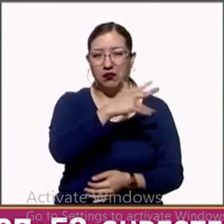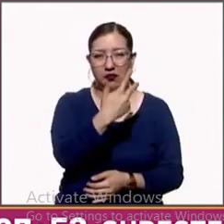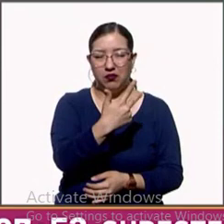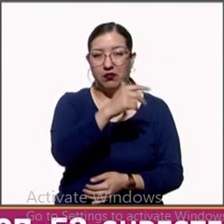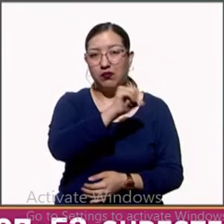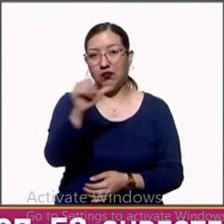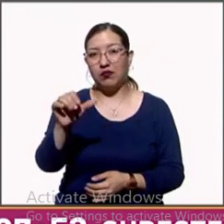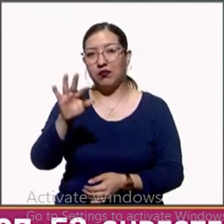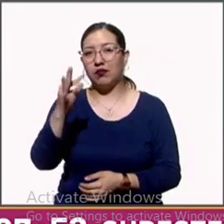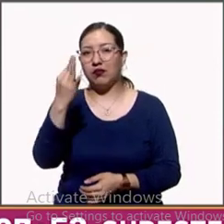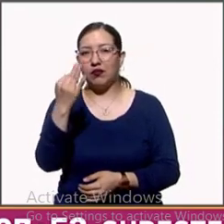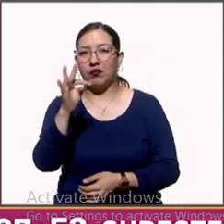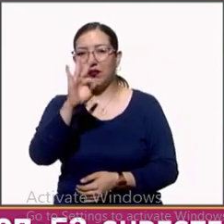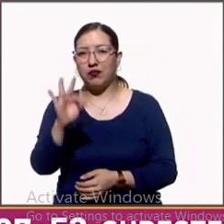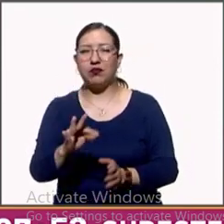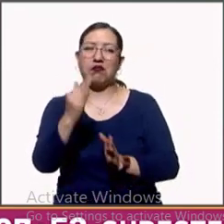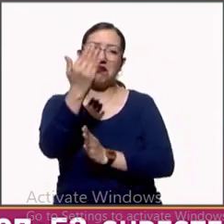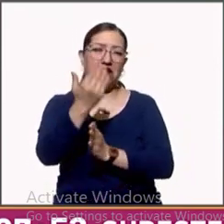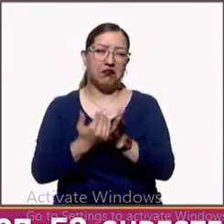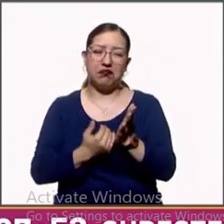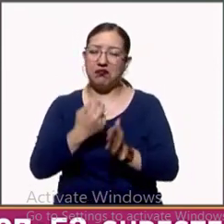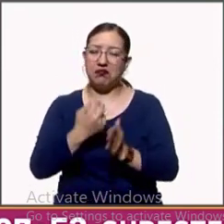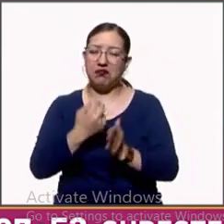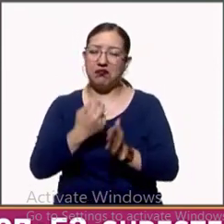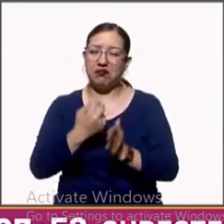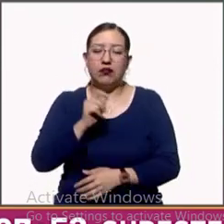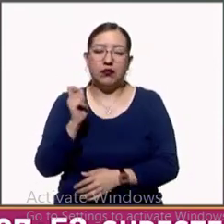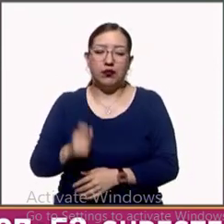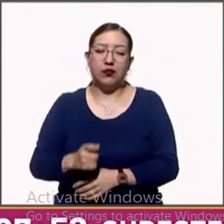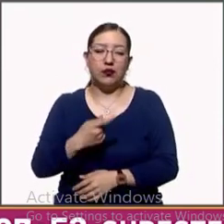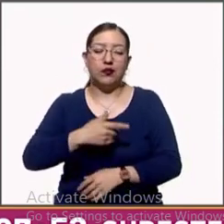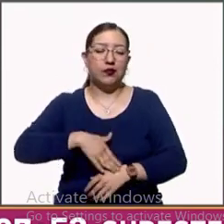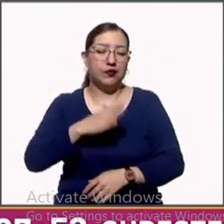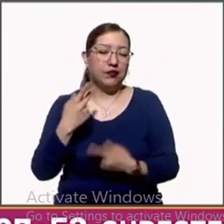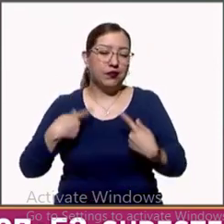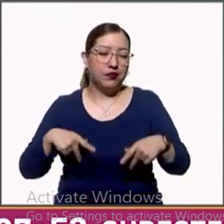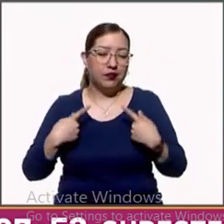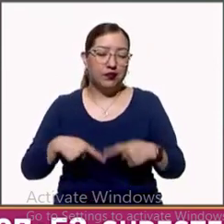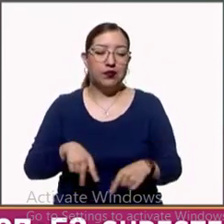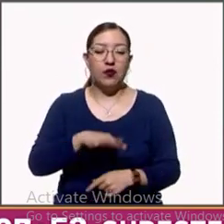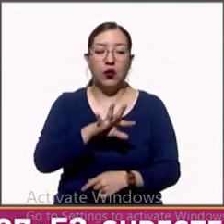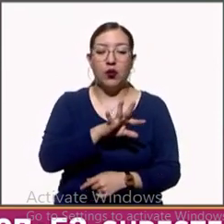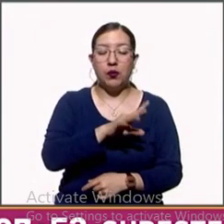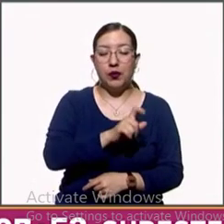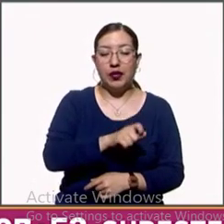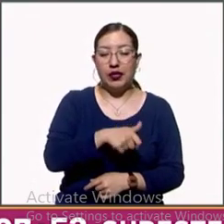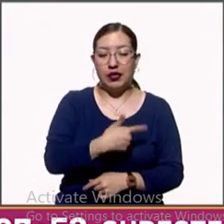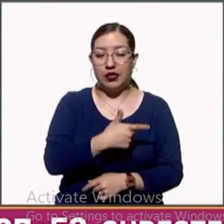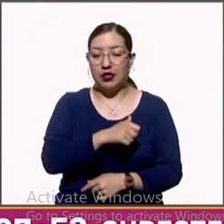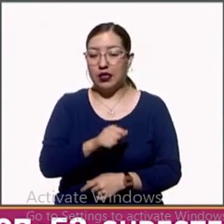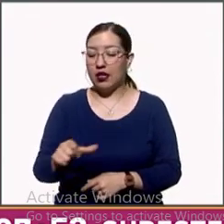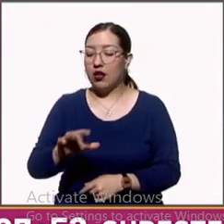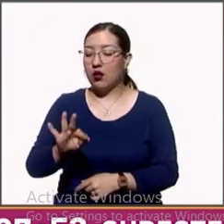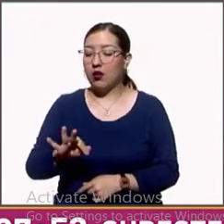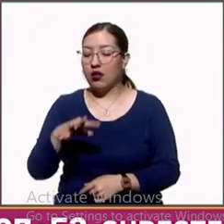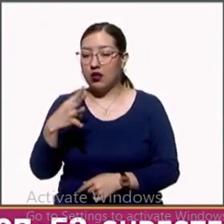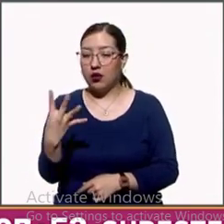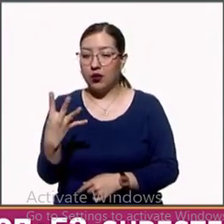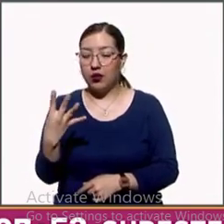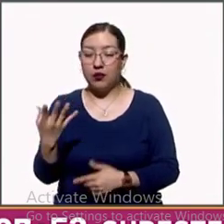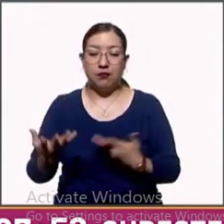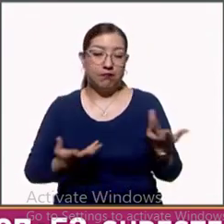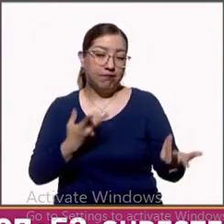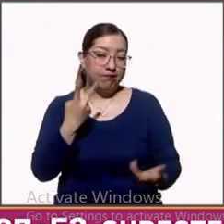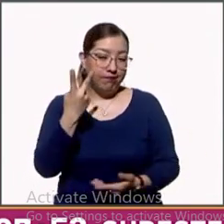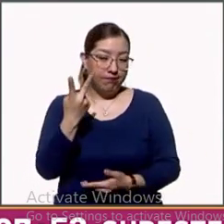y no tiene ningún efecto sobre el consumo, creció de 27 a 44%. Nuevamente, dos